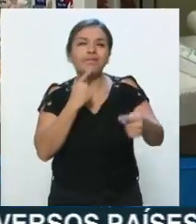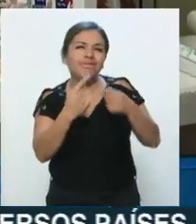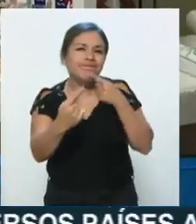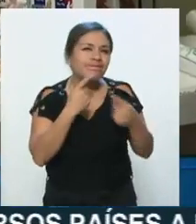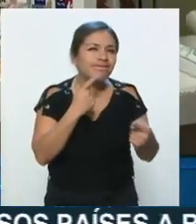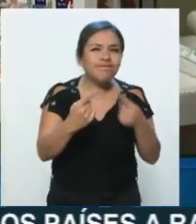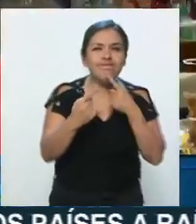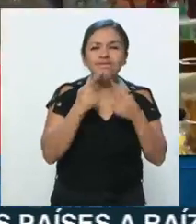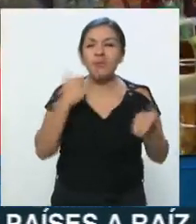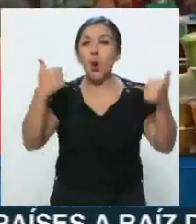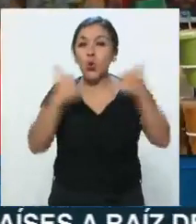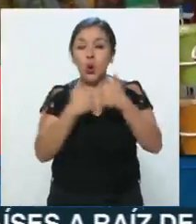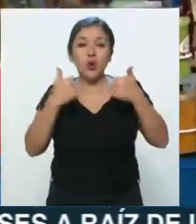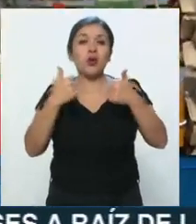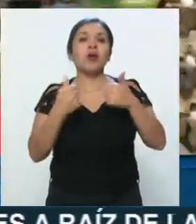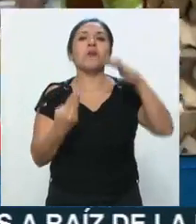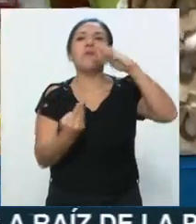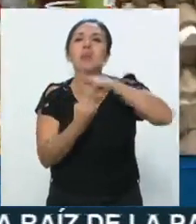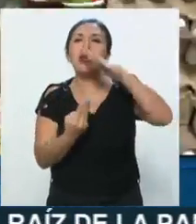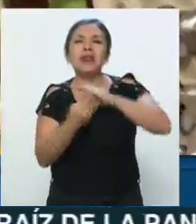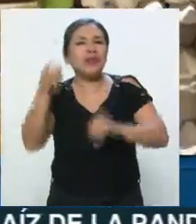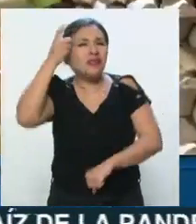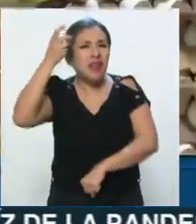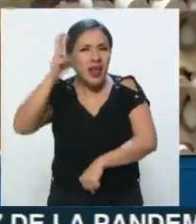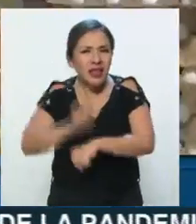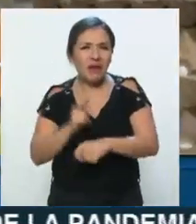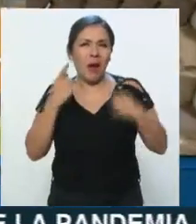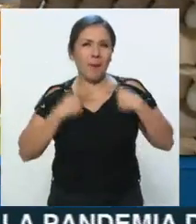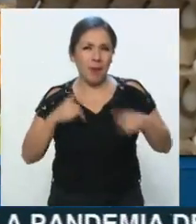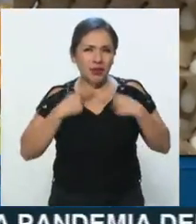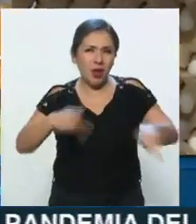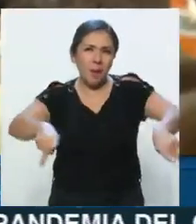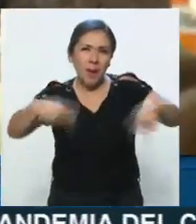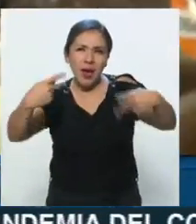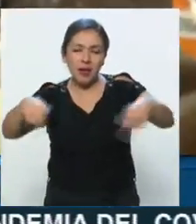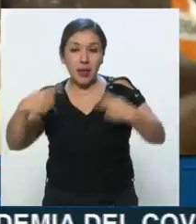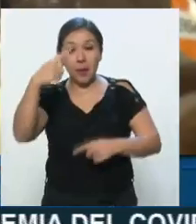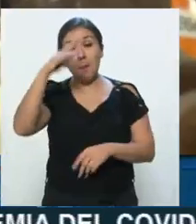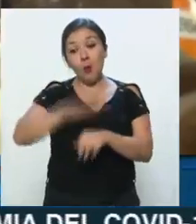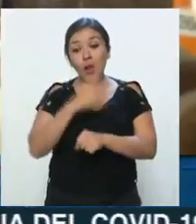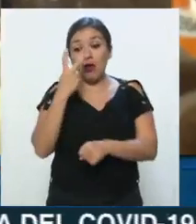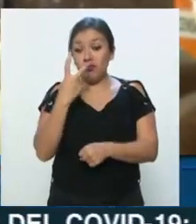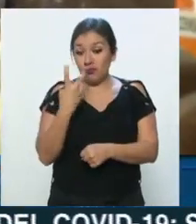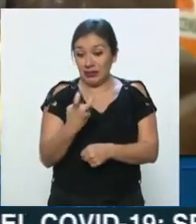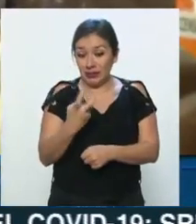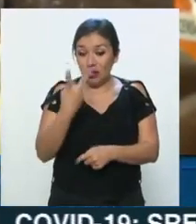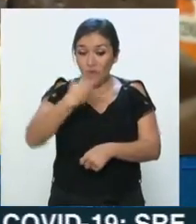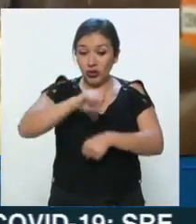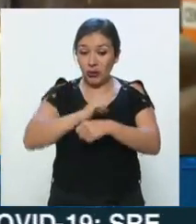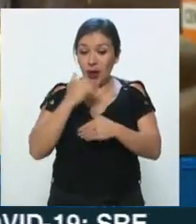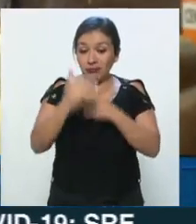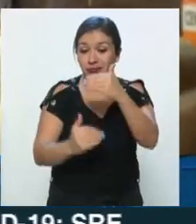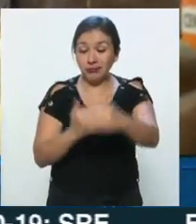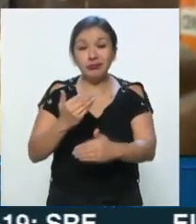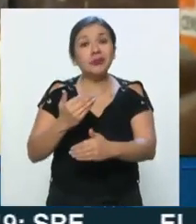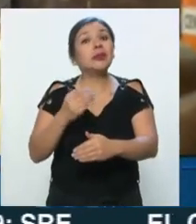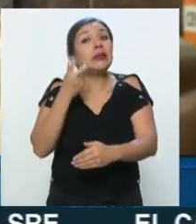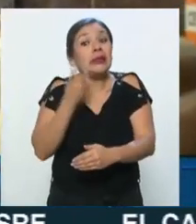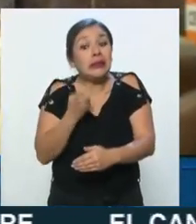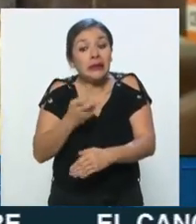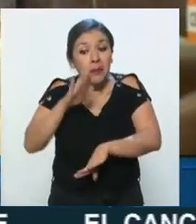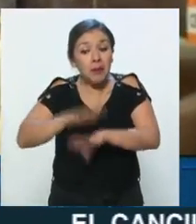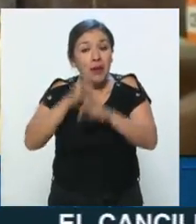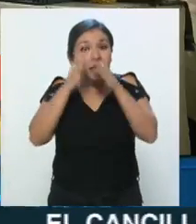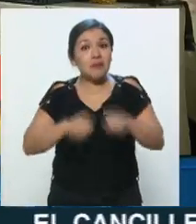con las mesas directivas, con los locatarios, porque estas dos semanas que vienen, esta en específico